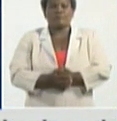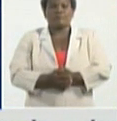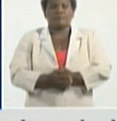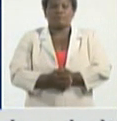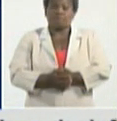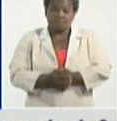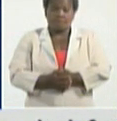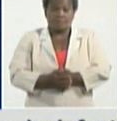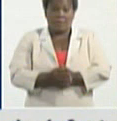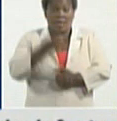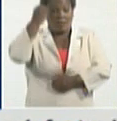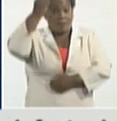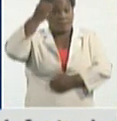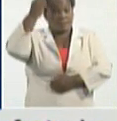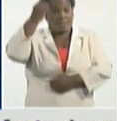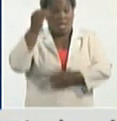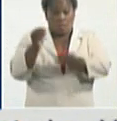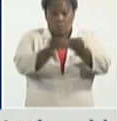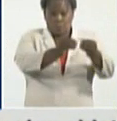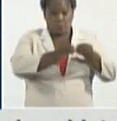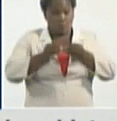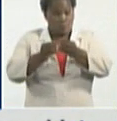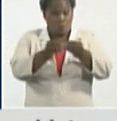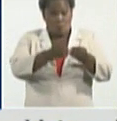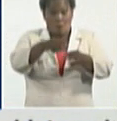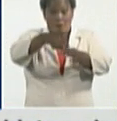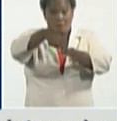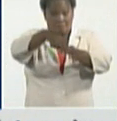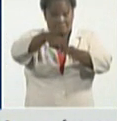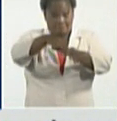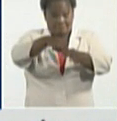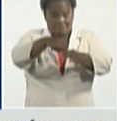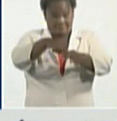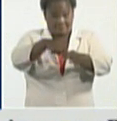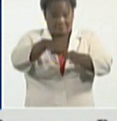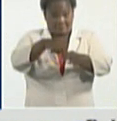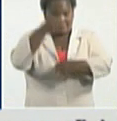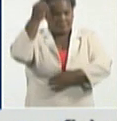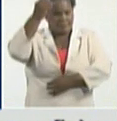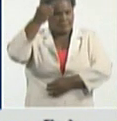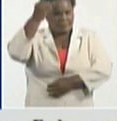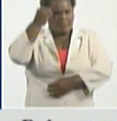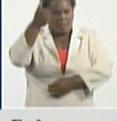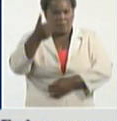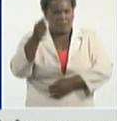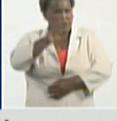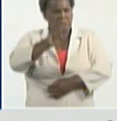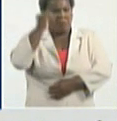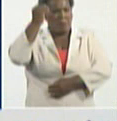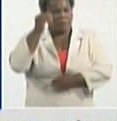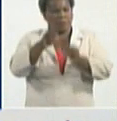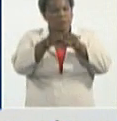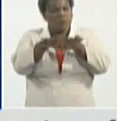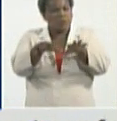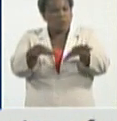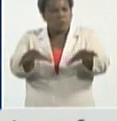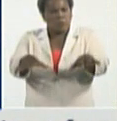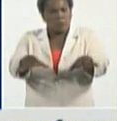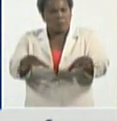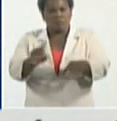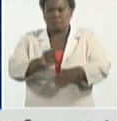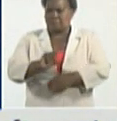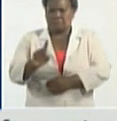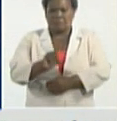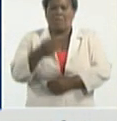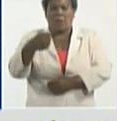comportamiento de la transmisión, en este municipio, que se haya extendido, mucho más de su